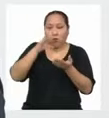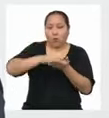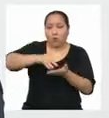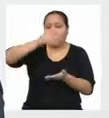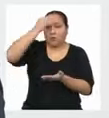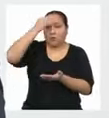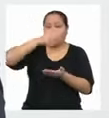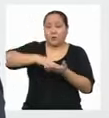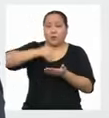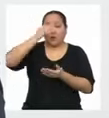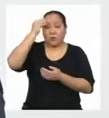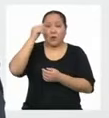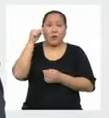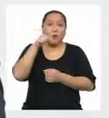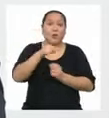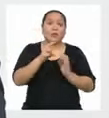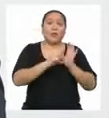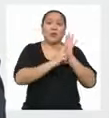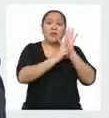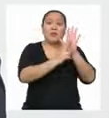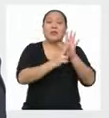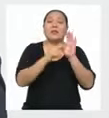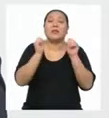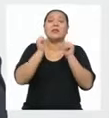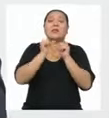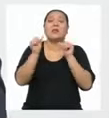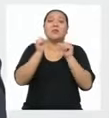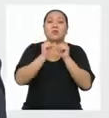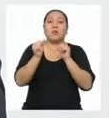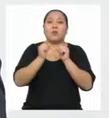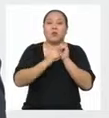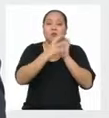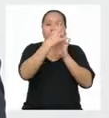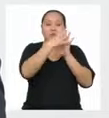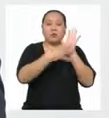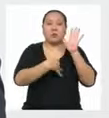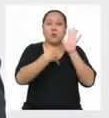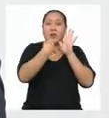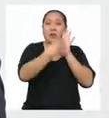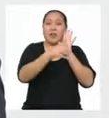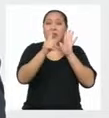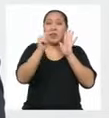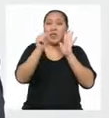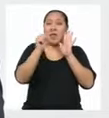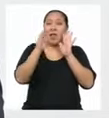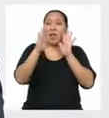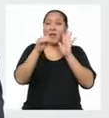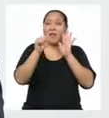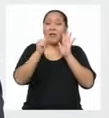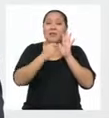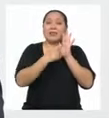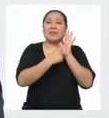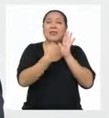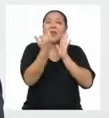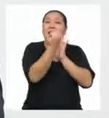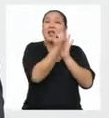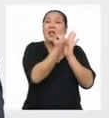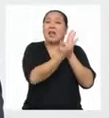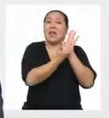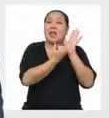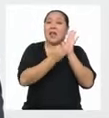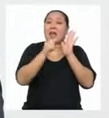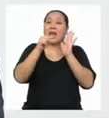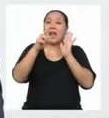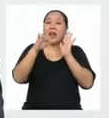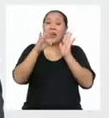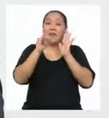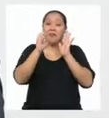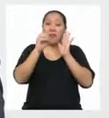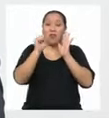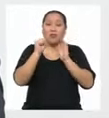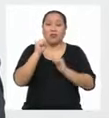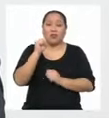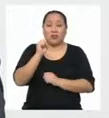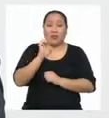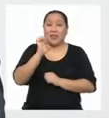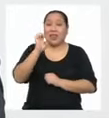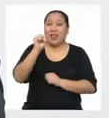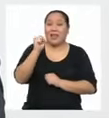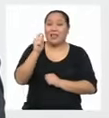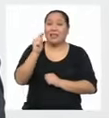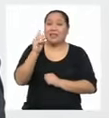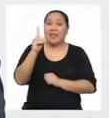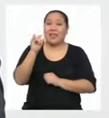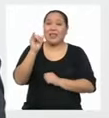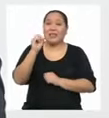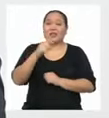a partir de representaciones numéricas, tablas de frecuencias y gráficos estadísticos Podemos determinar las